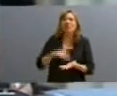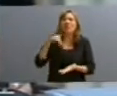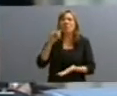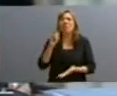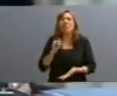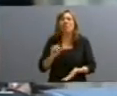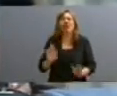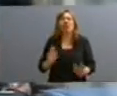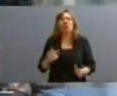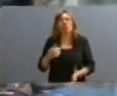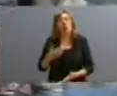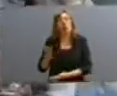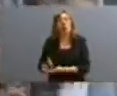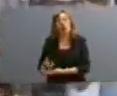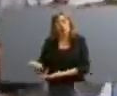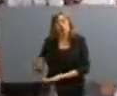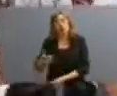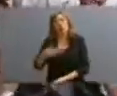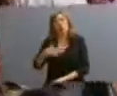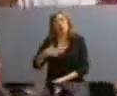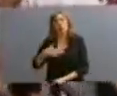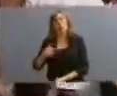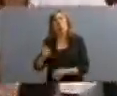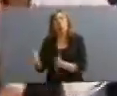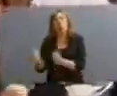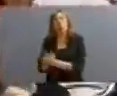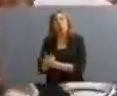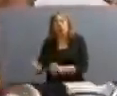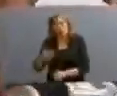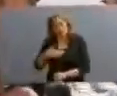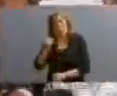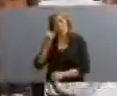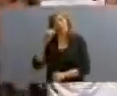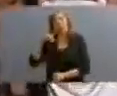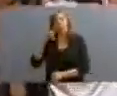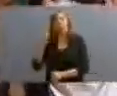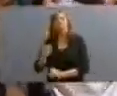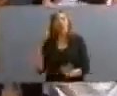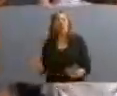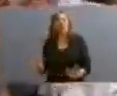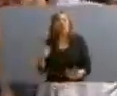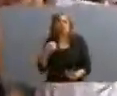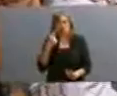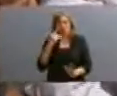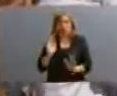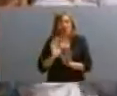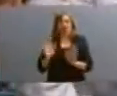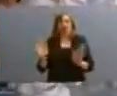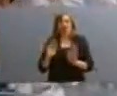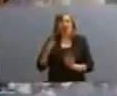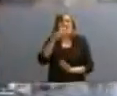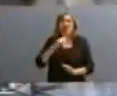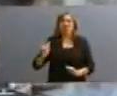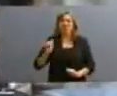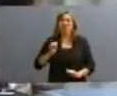La soberanía la queremos, pero la queremos con paz, porque no tuvimos nada que ver con esa dictadura